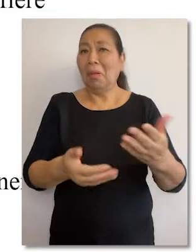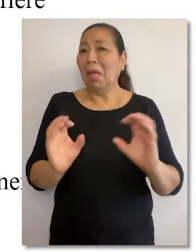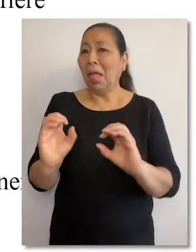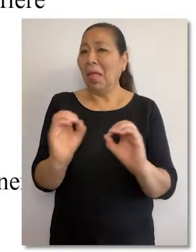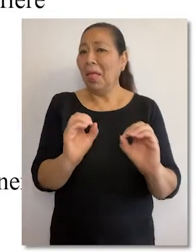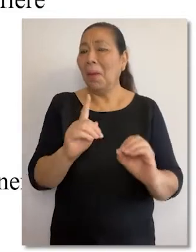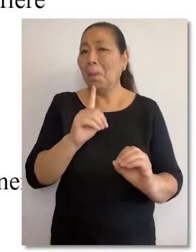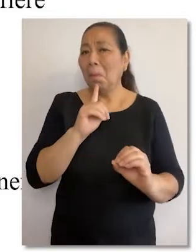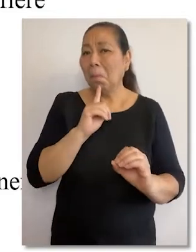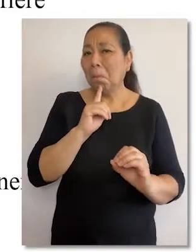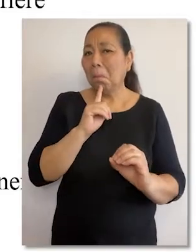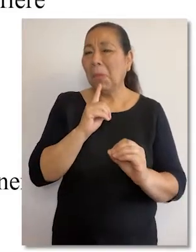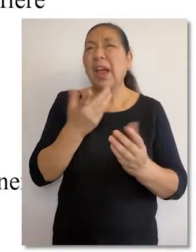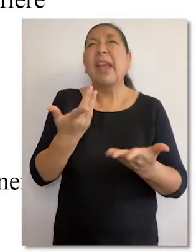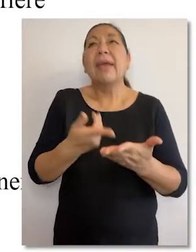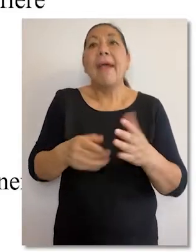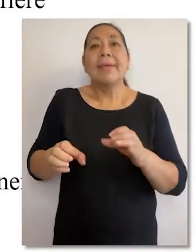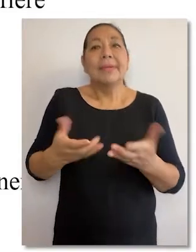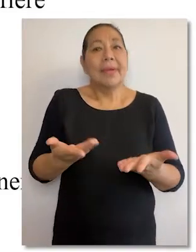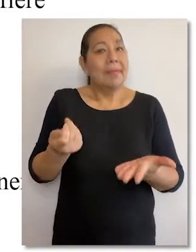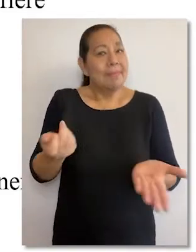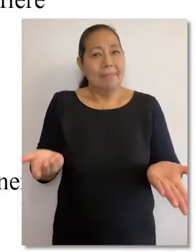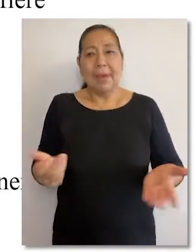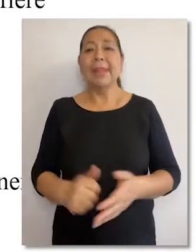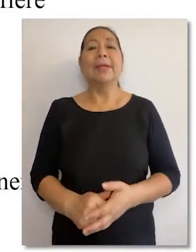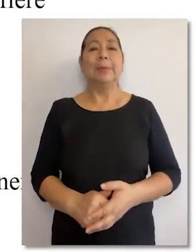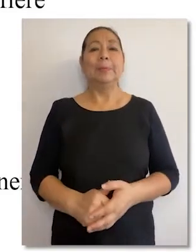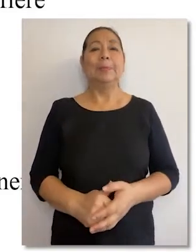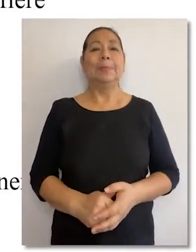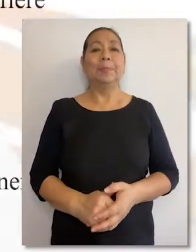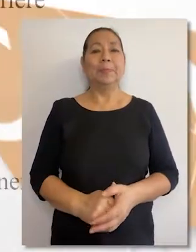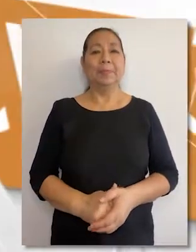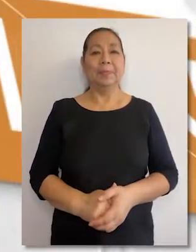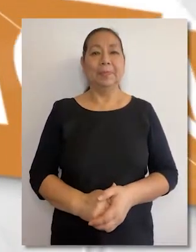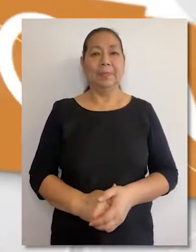demanda y no se advierte ninguna solución a sus reclamos.